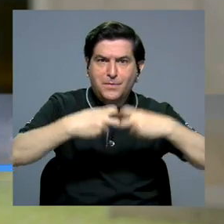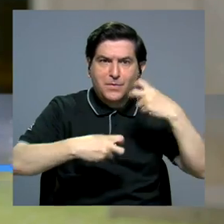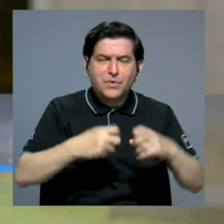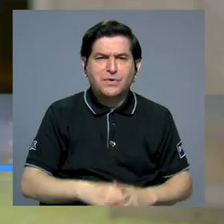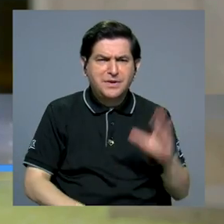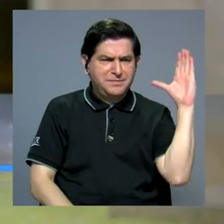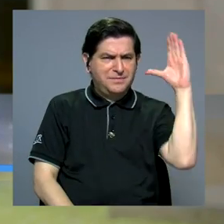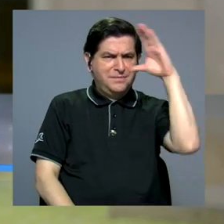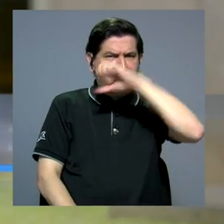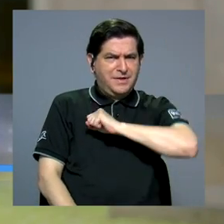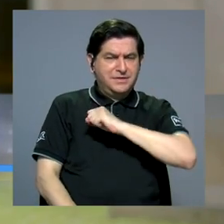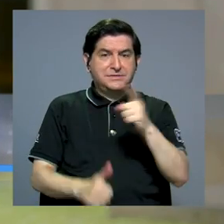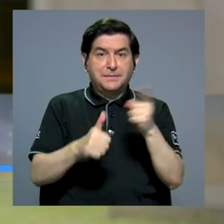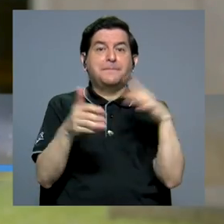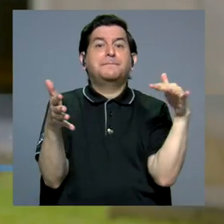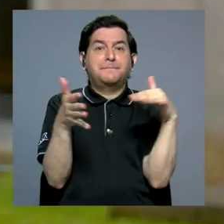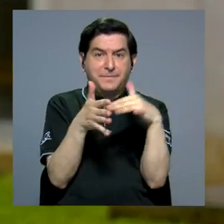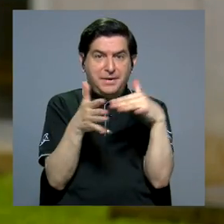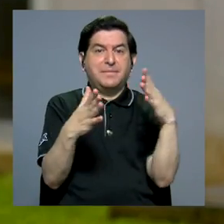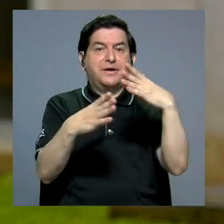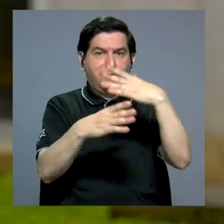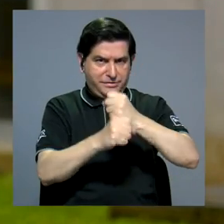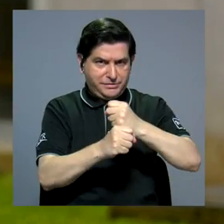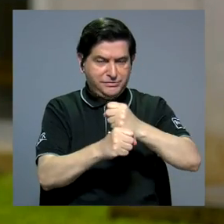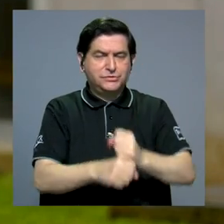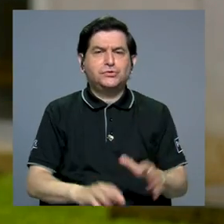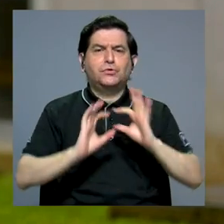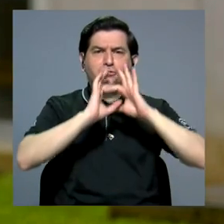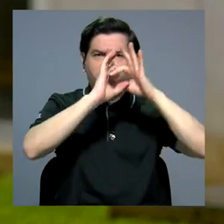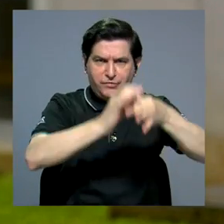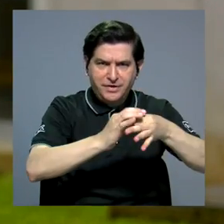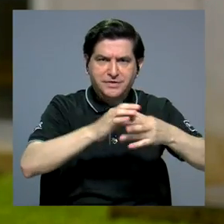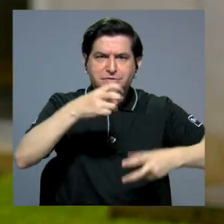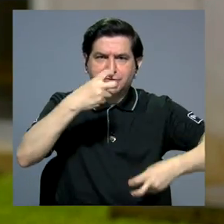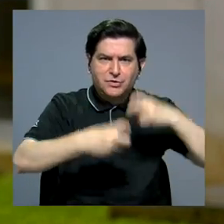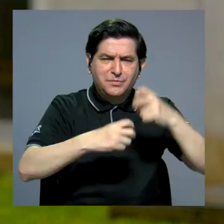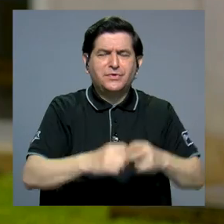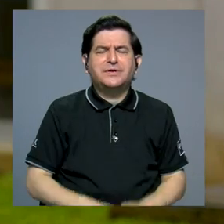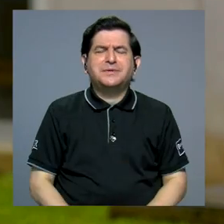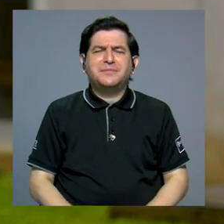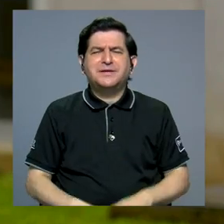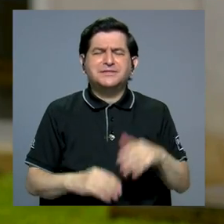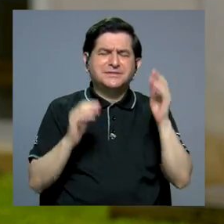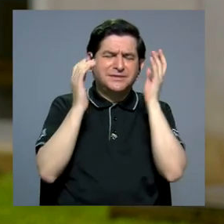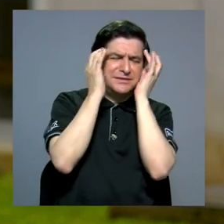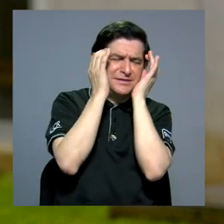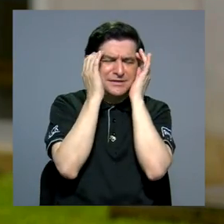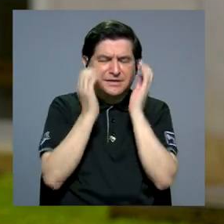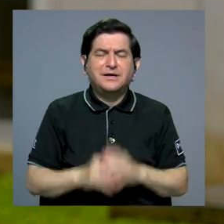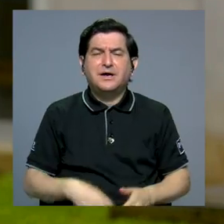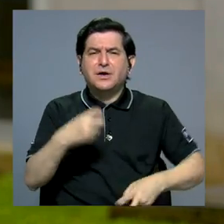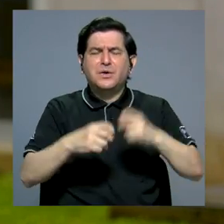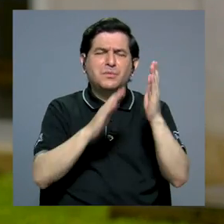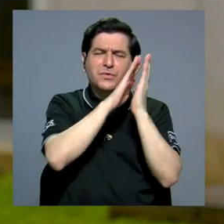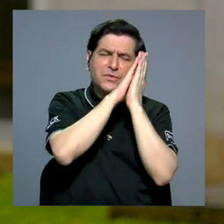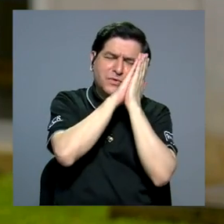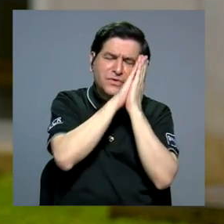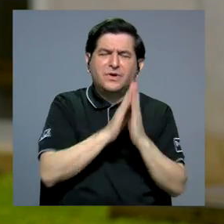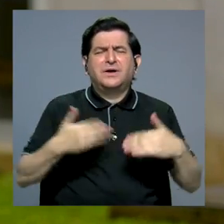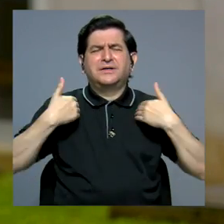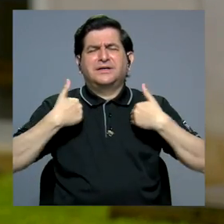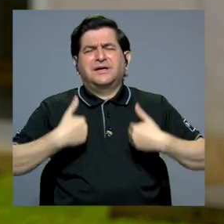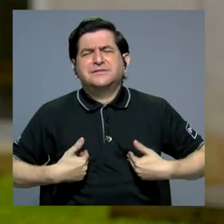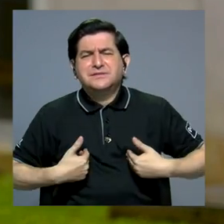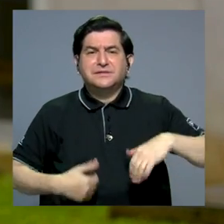problemas que se detectaron en el primer estudio que hicimos relacionados con problemas de ansiedad, problemas para dormir,